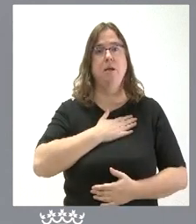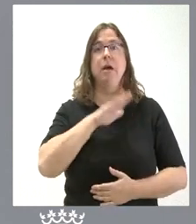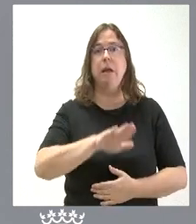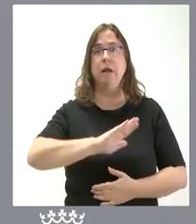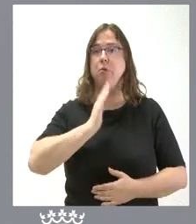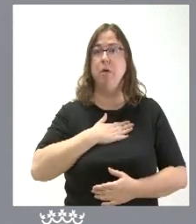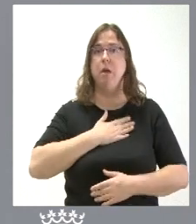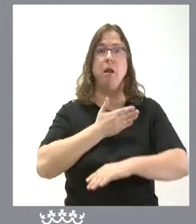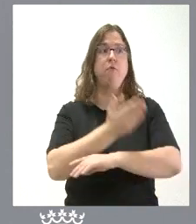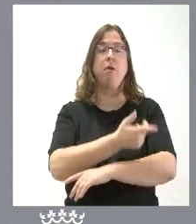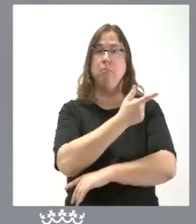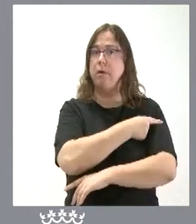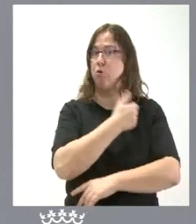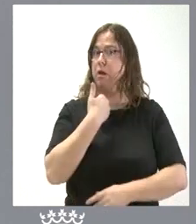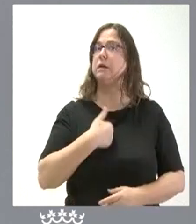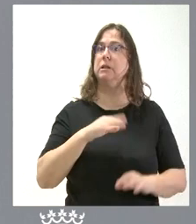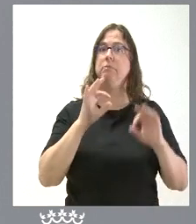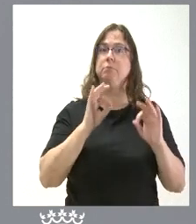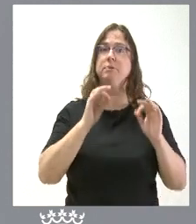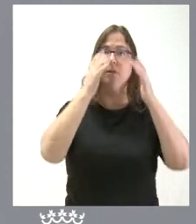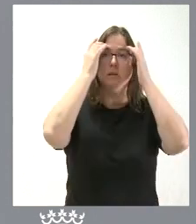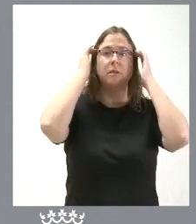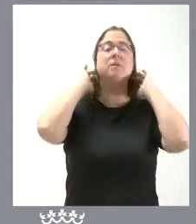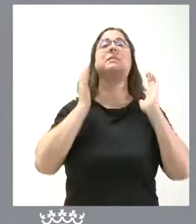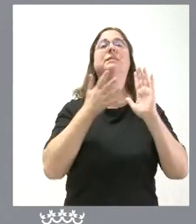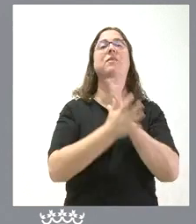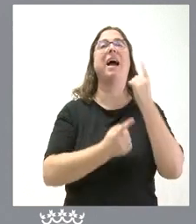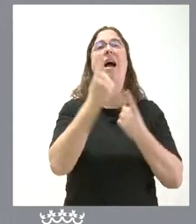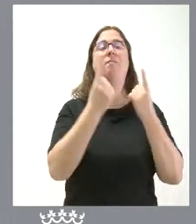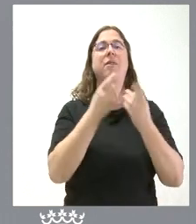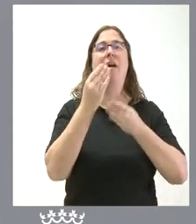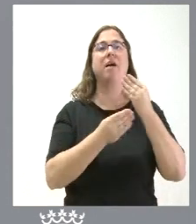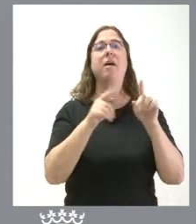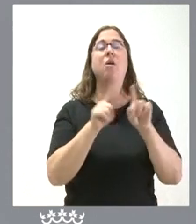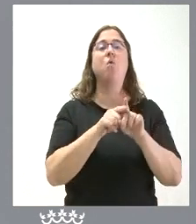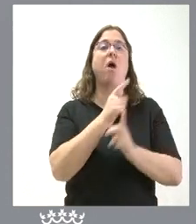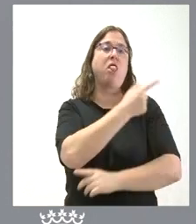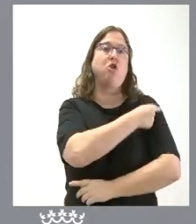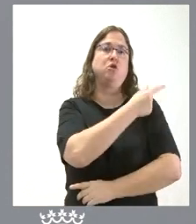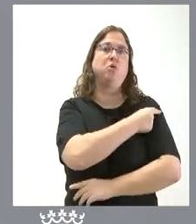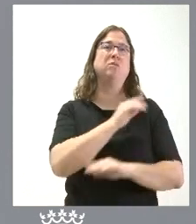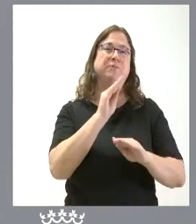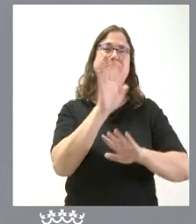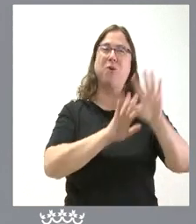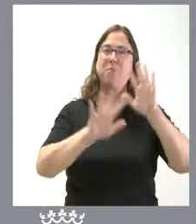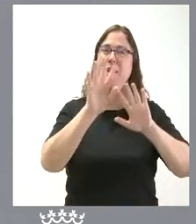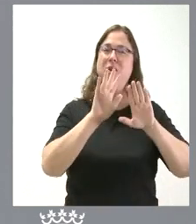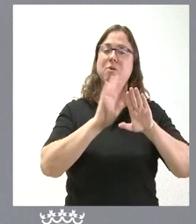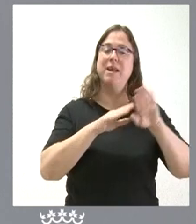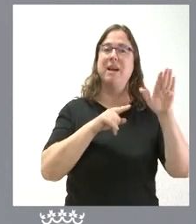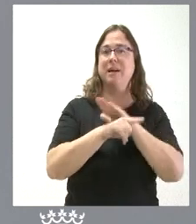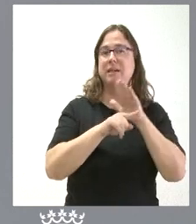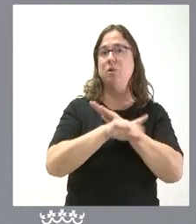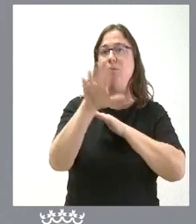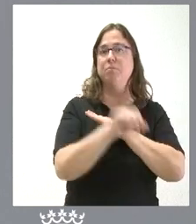volvió y ya obtuvo la vacuna y por tanto lo que se hace a veces también es administrar las dosis que tienen su complejidad en la gestión